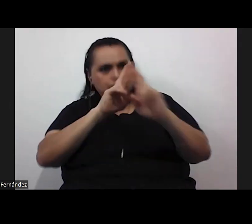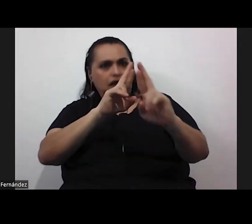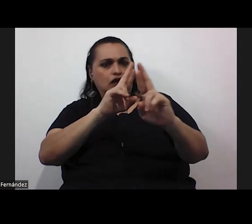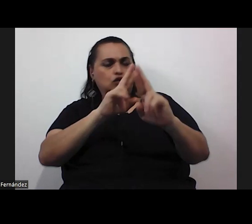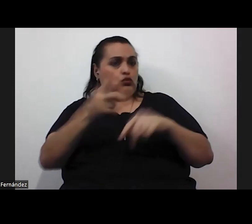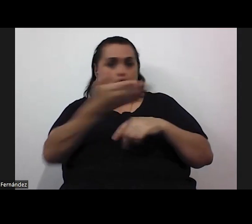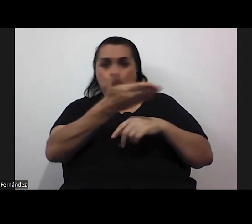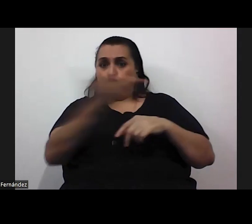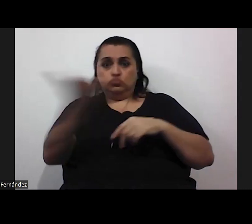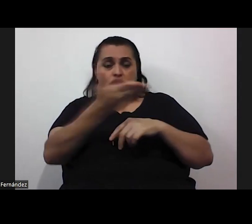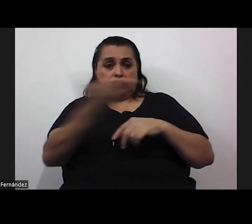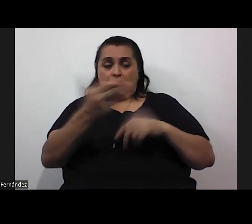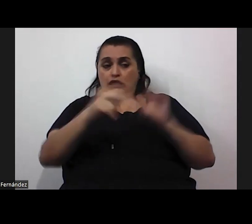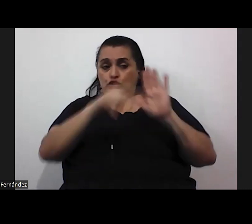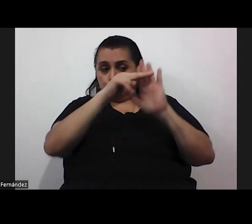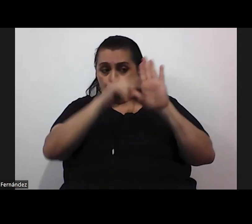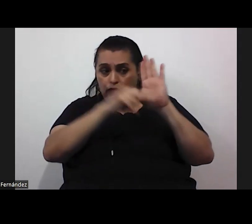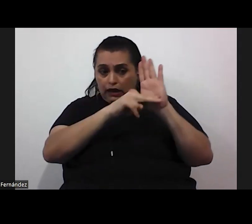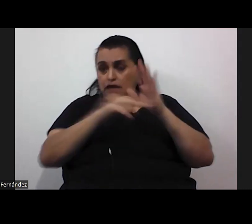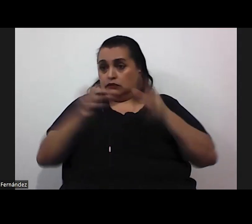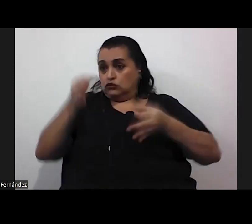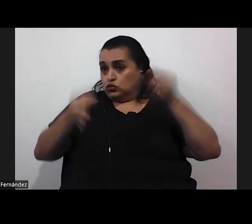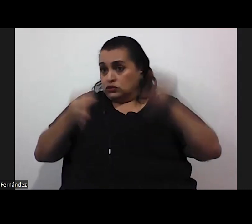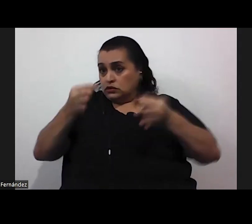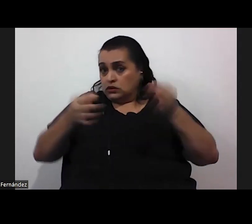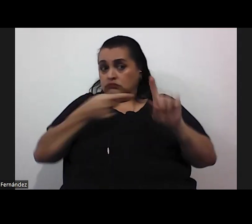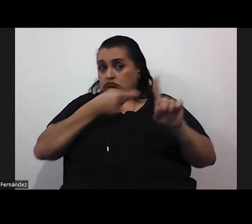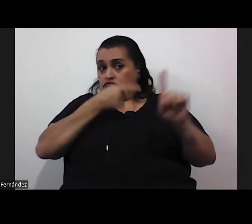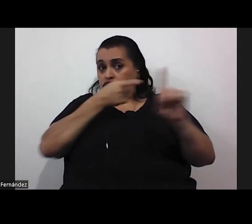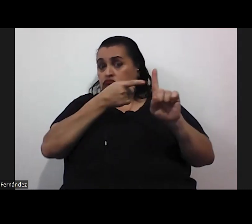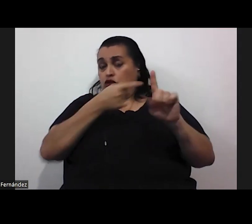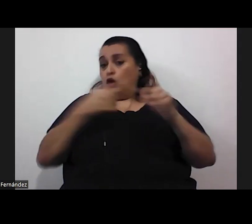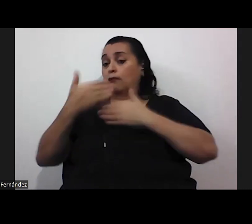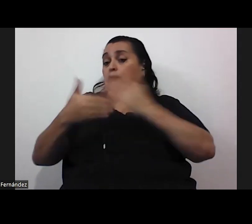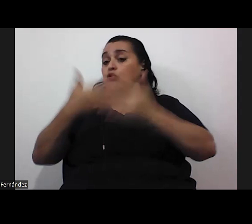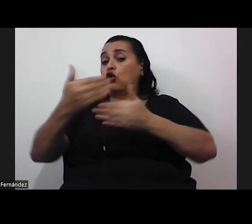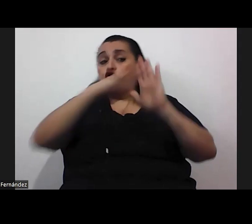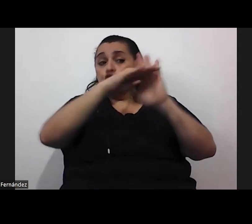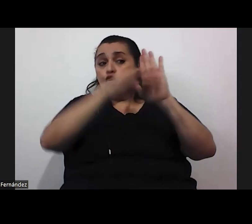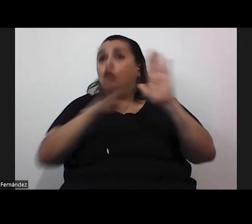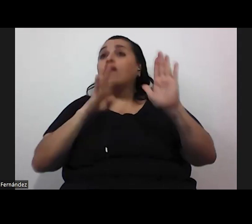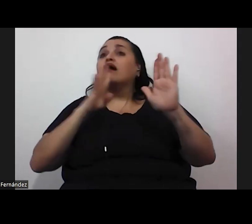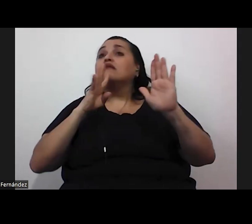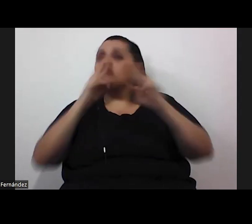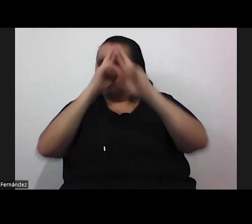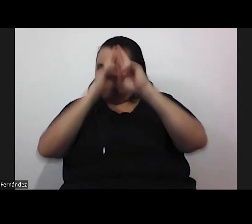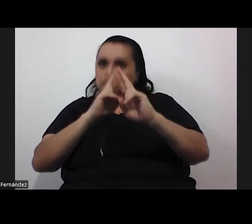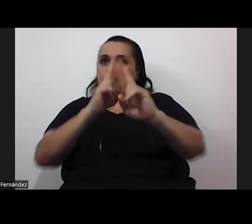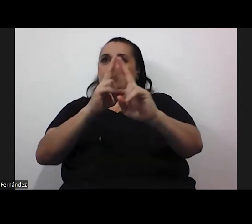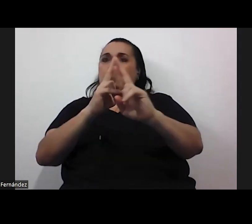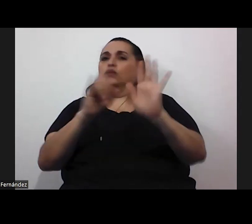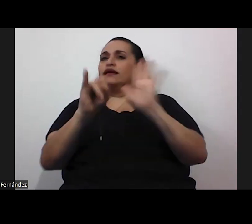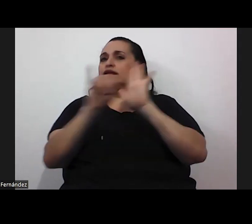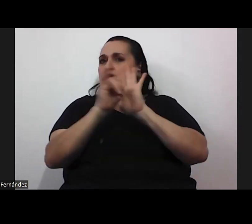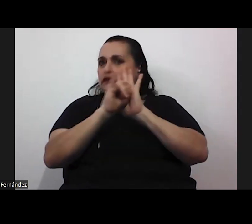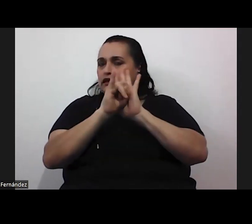con toda la normativa la jurisprudencia de que más bien los protocolos hablan del respeto a la identidad el